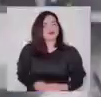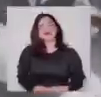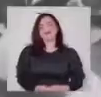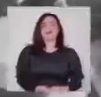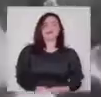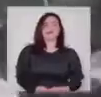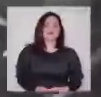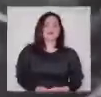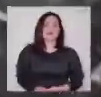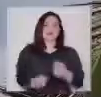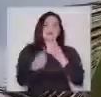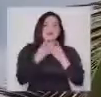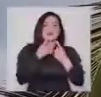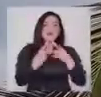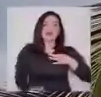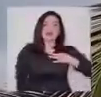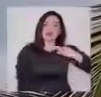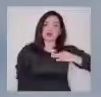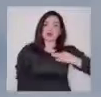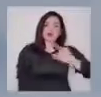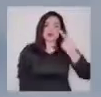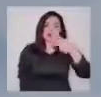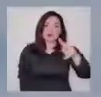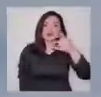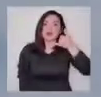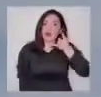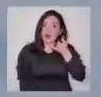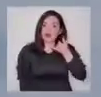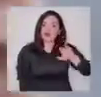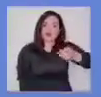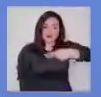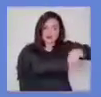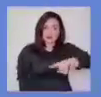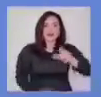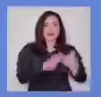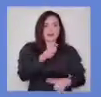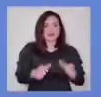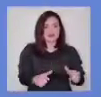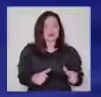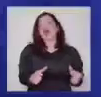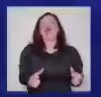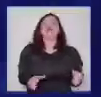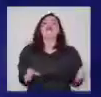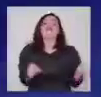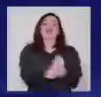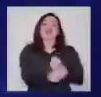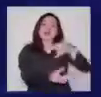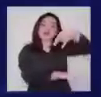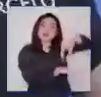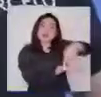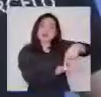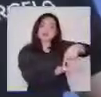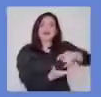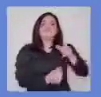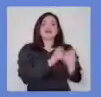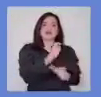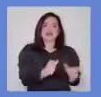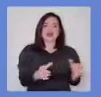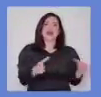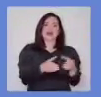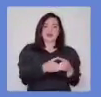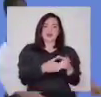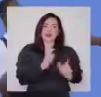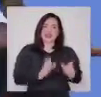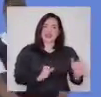a través de consultas ciudadanas en tu propio celular. Nosotros, los parlamentarios del Partido de la Gente, nos